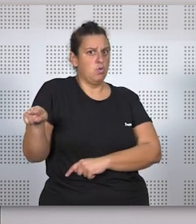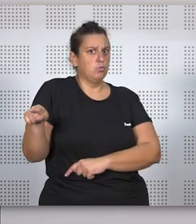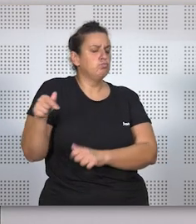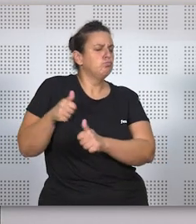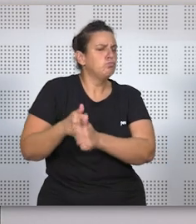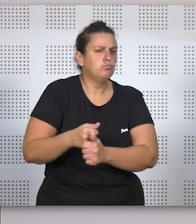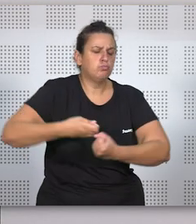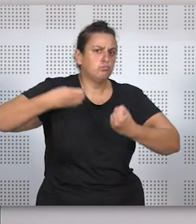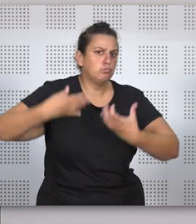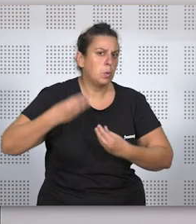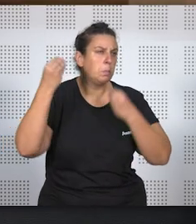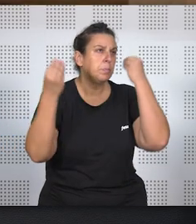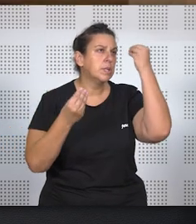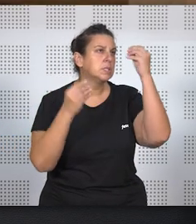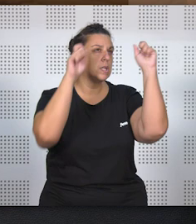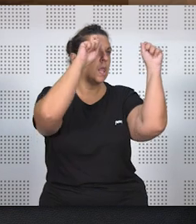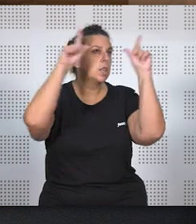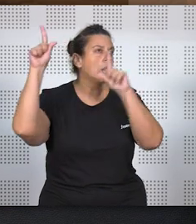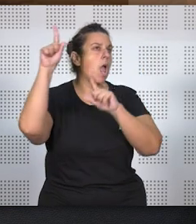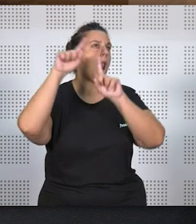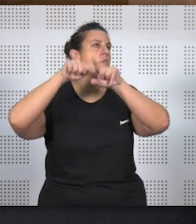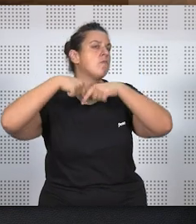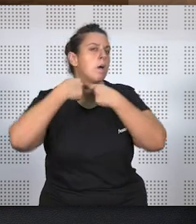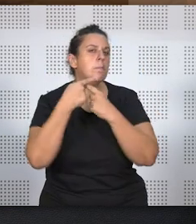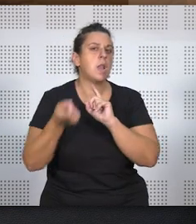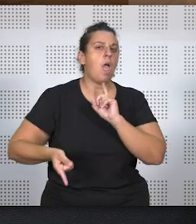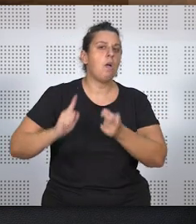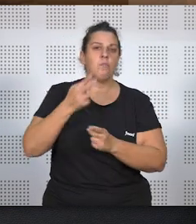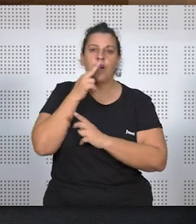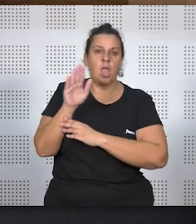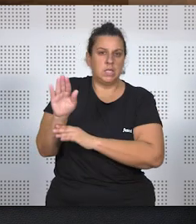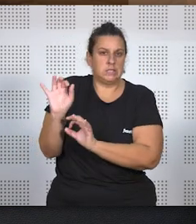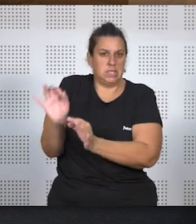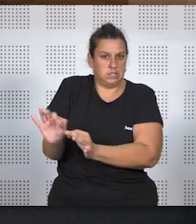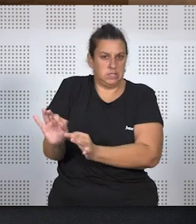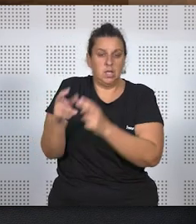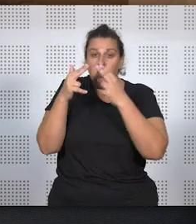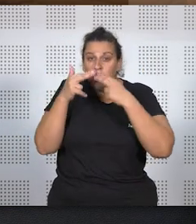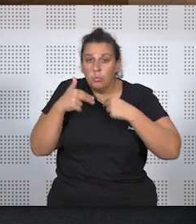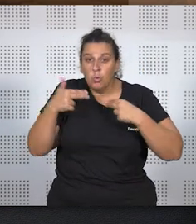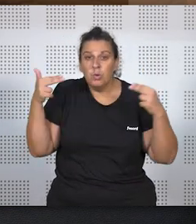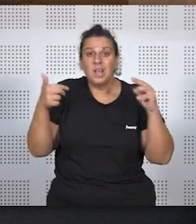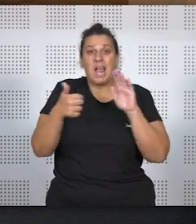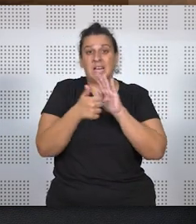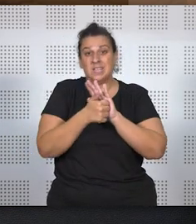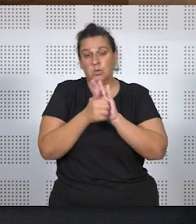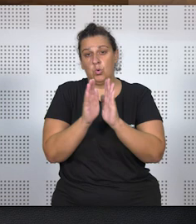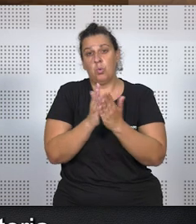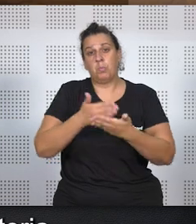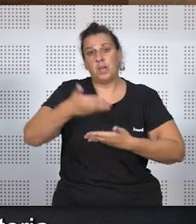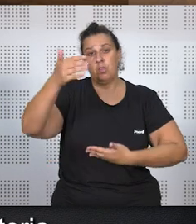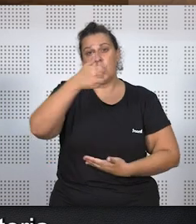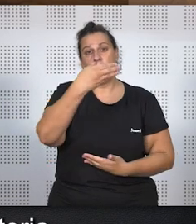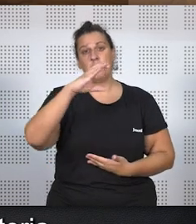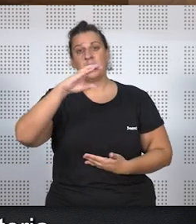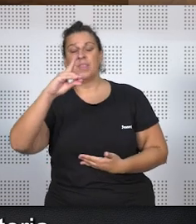avala la familia, el ideal familiar franquista, que publica un artículo en el ABC que